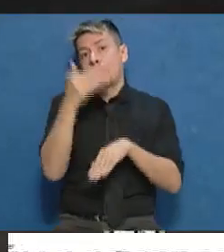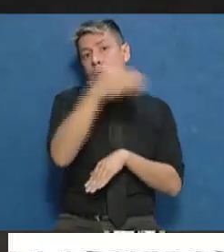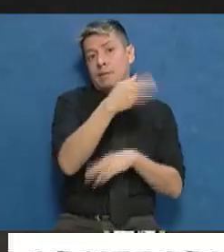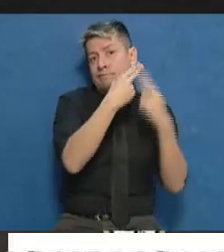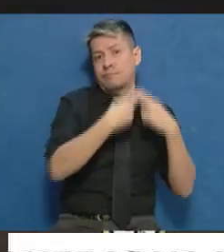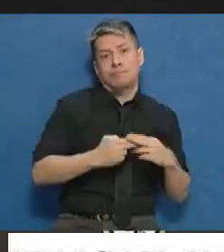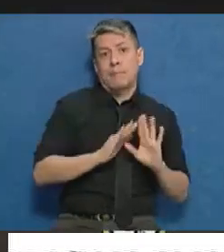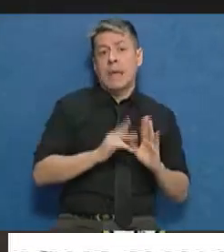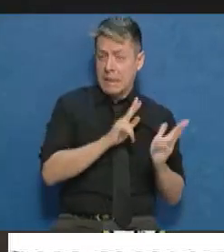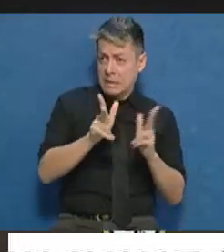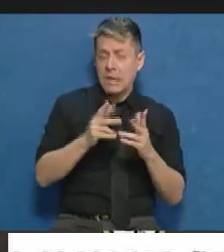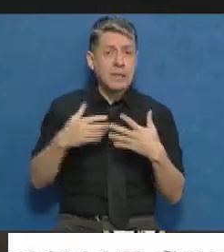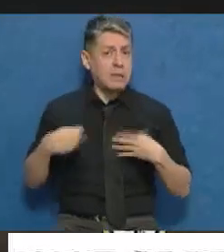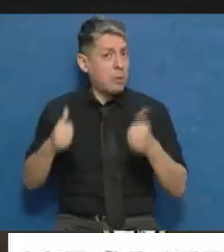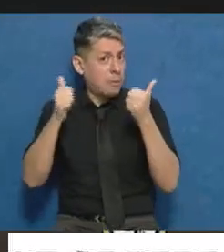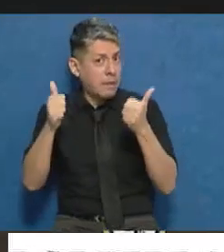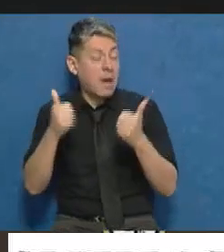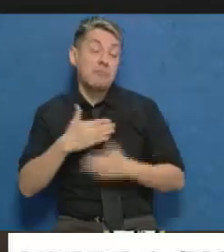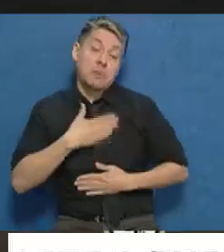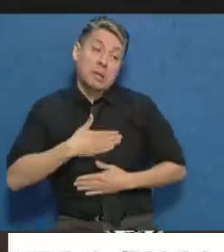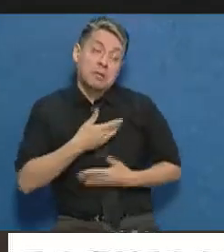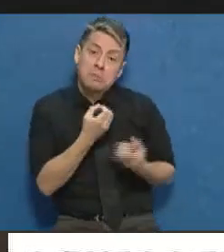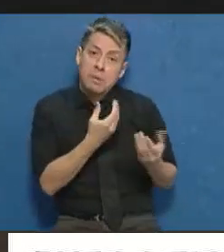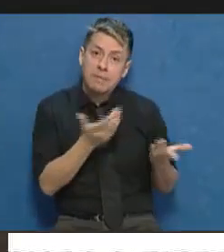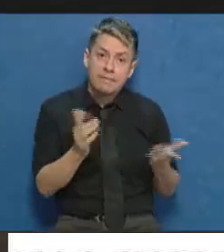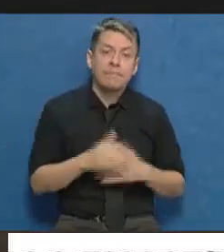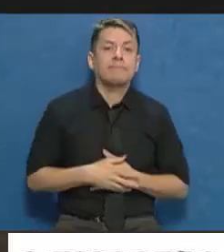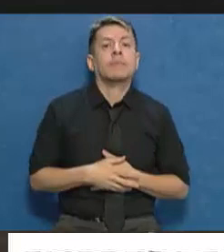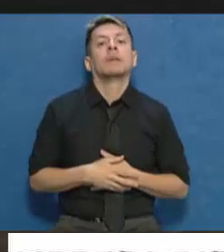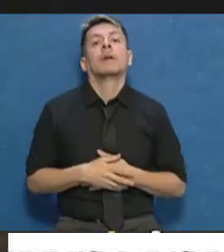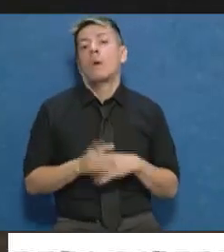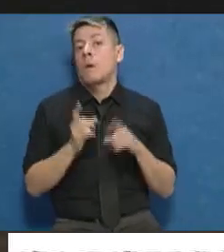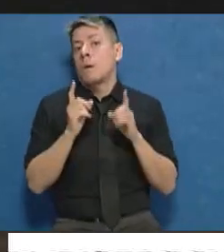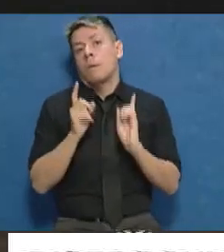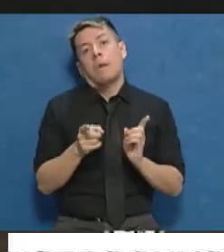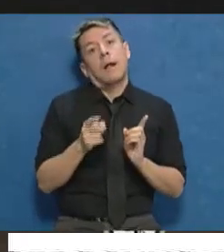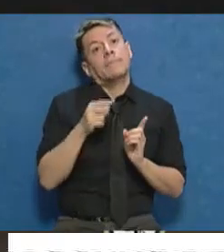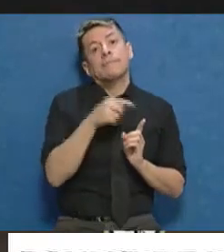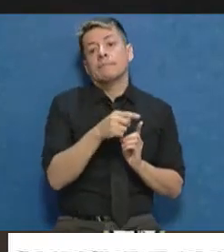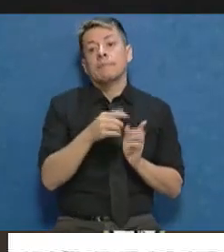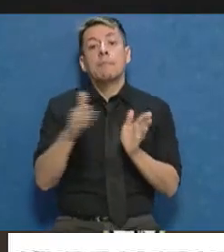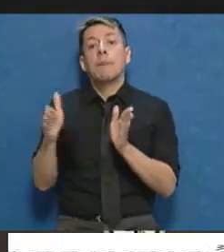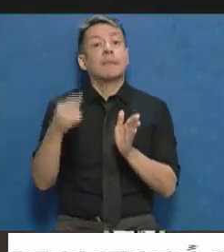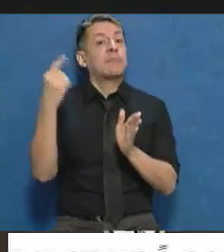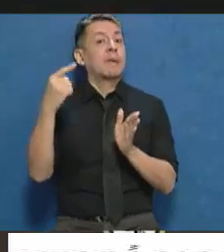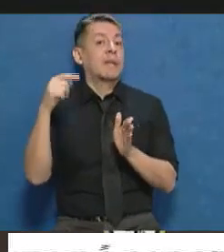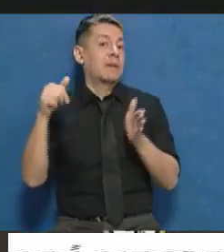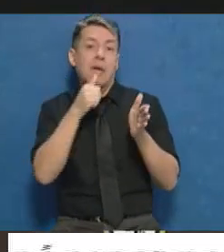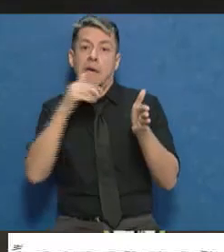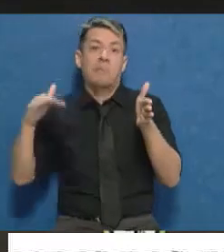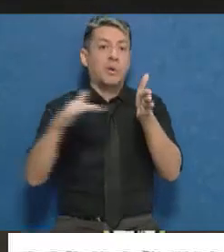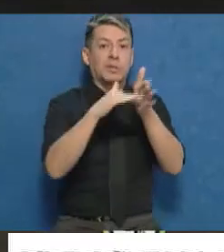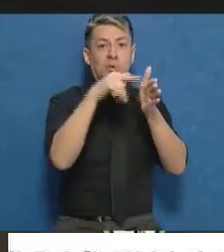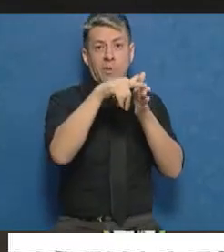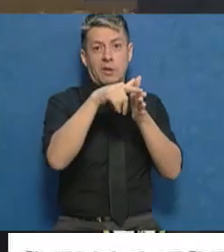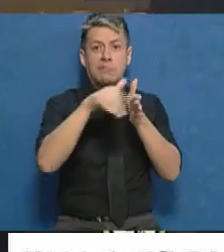maneras, él aclara que está bien. Nos alegramos de que esté bien de salud, eso es importante. De todas maneras, bueno, este nuevo capítulo de Portesuelos del Viento será